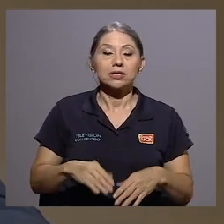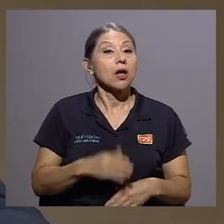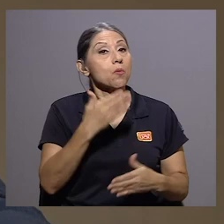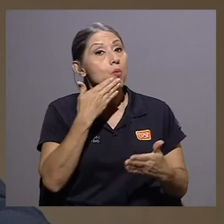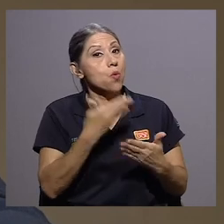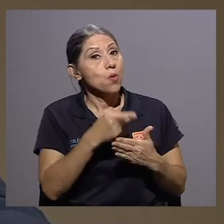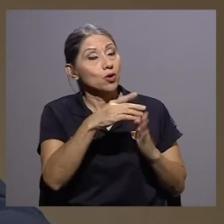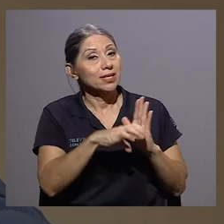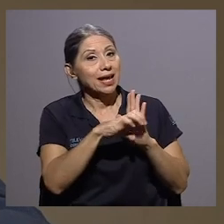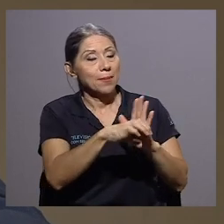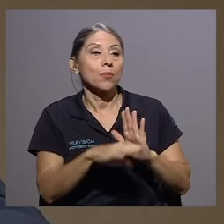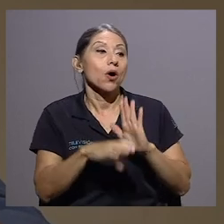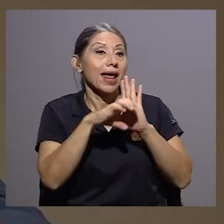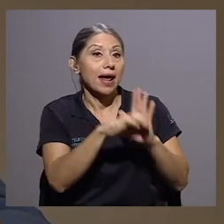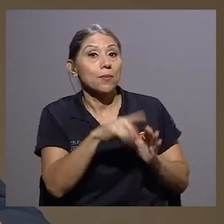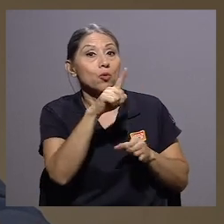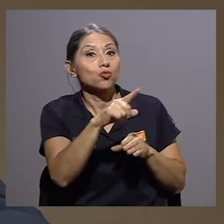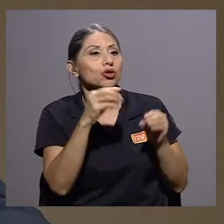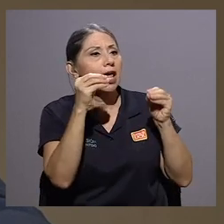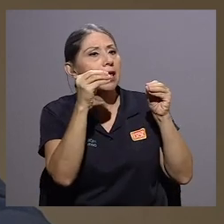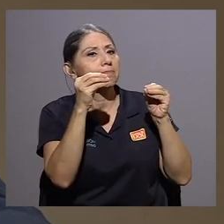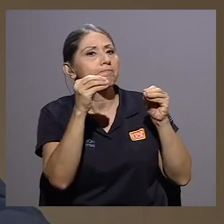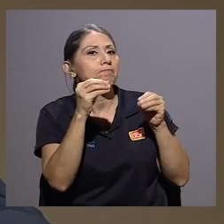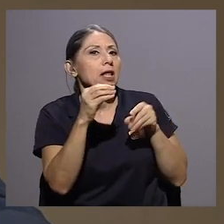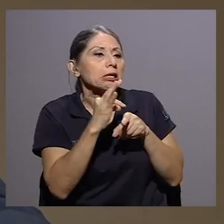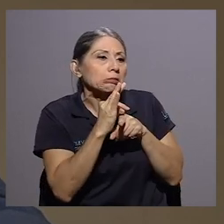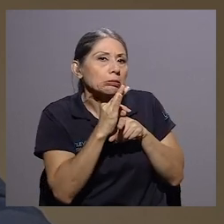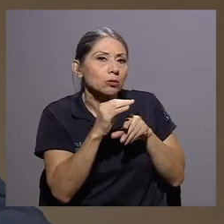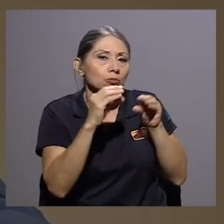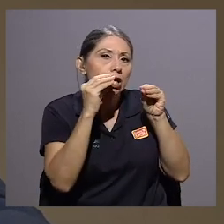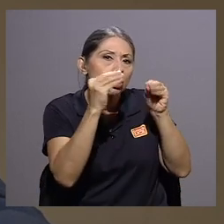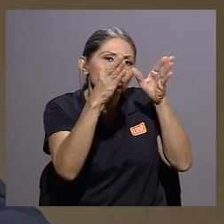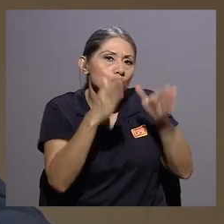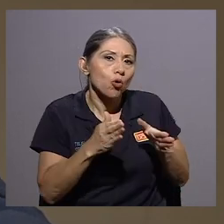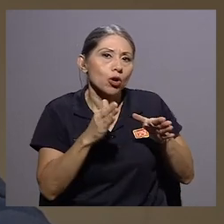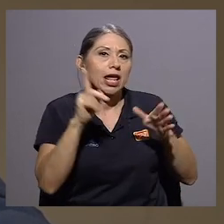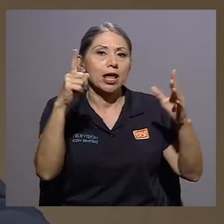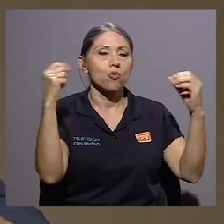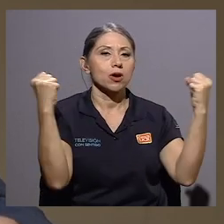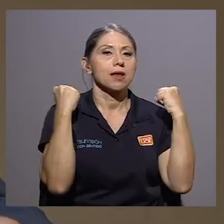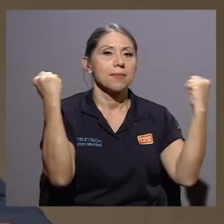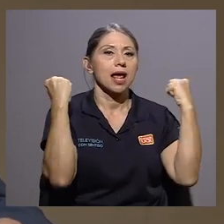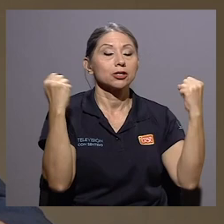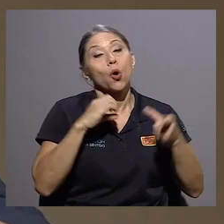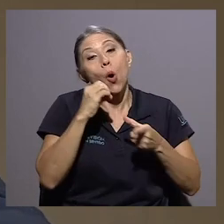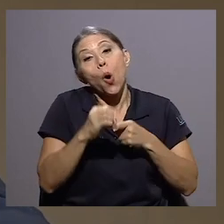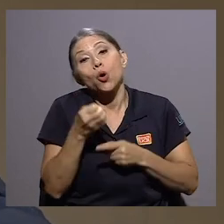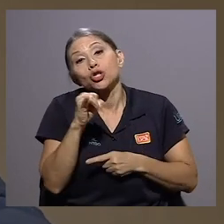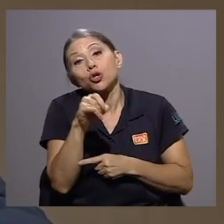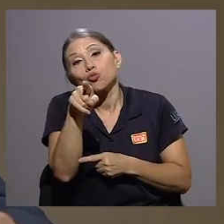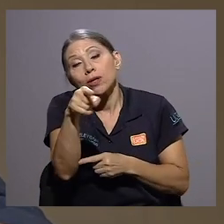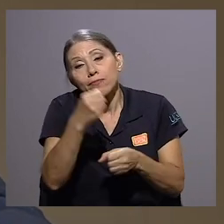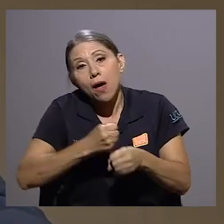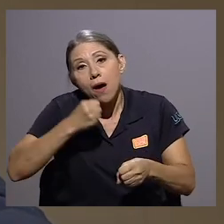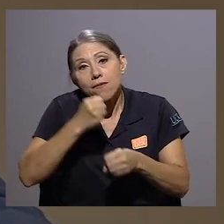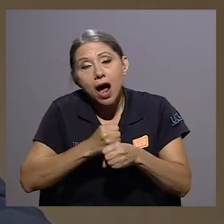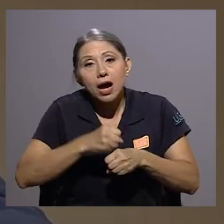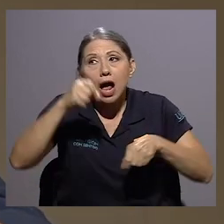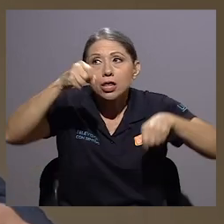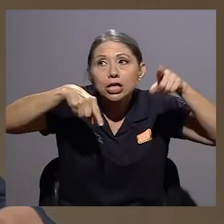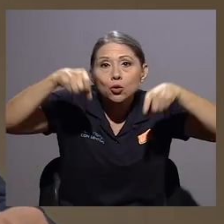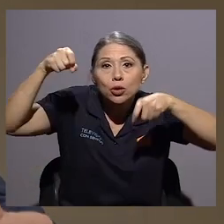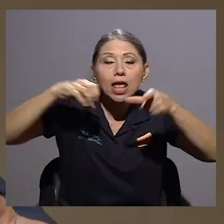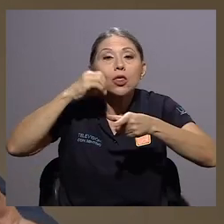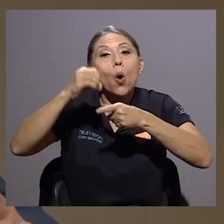porque usted dice, si usted es un instructor en un gimnasio, si usted es una persona que trabaja en una discoteca o es una persona empleada dentro de un